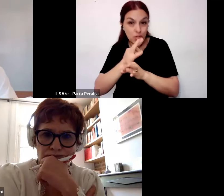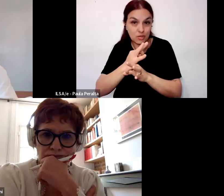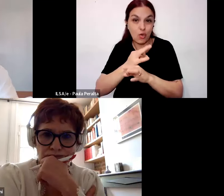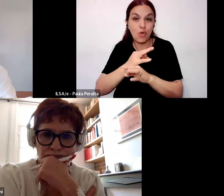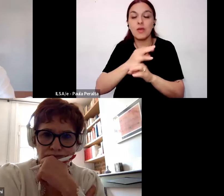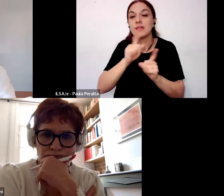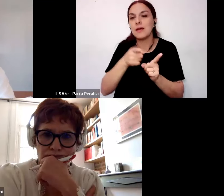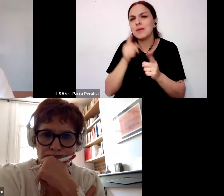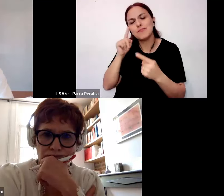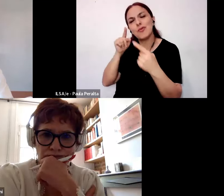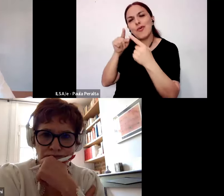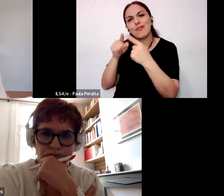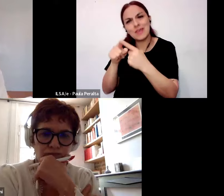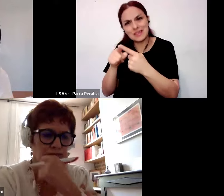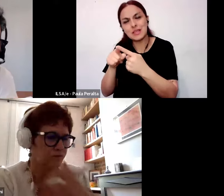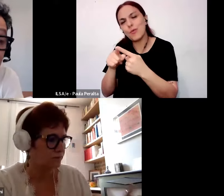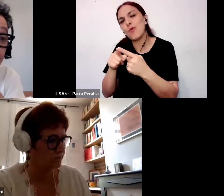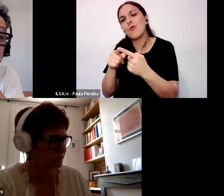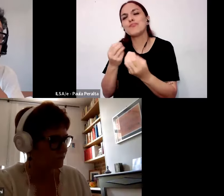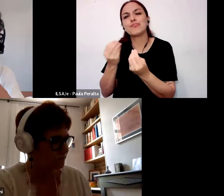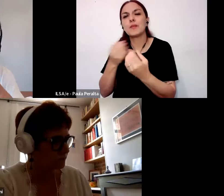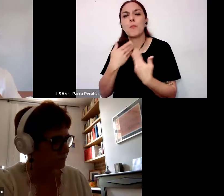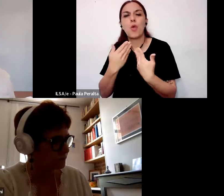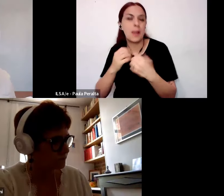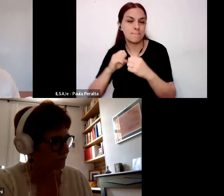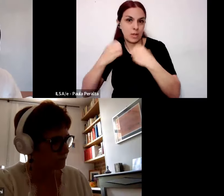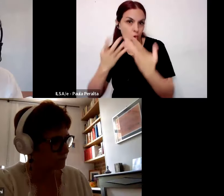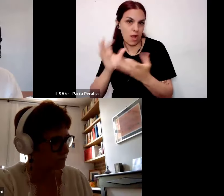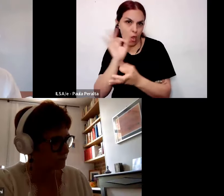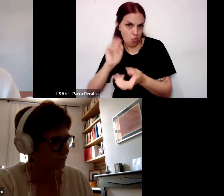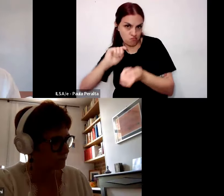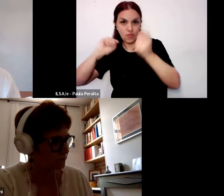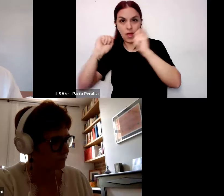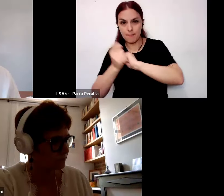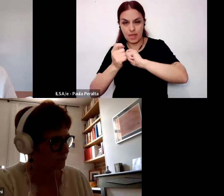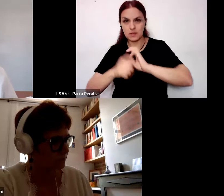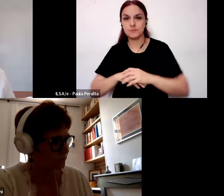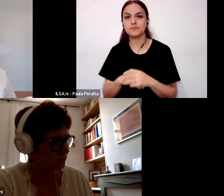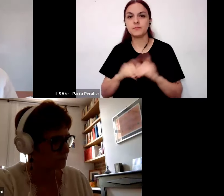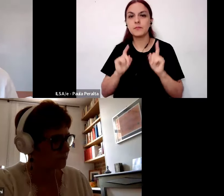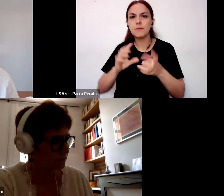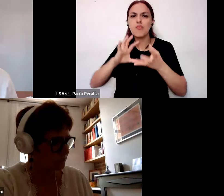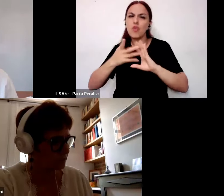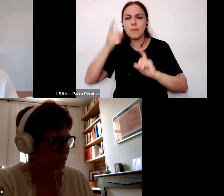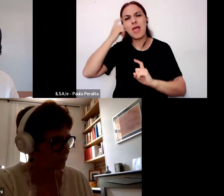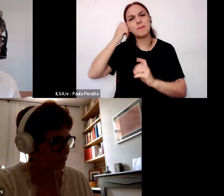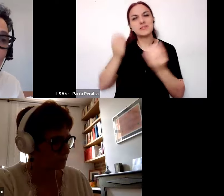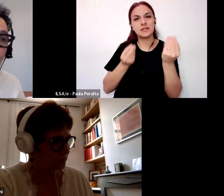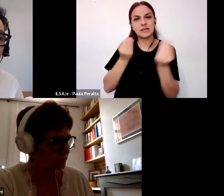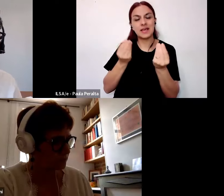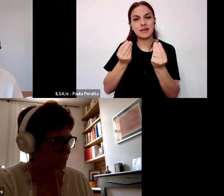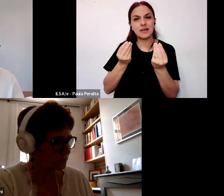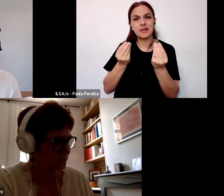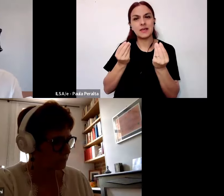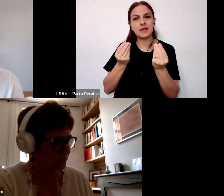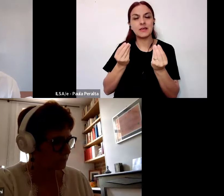praxis con el intento de mejorarla o inclusive de transformarla y una forma de saber que está mediado